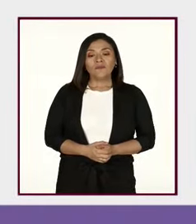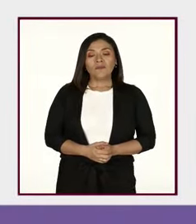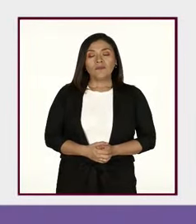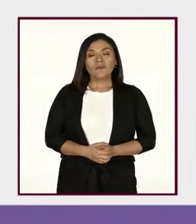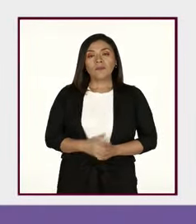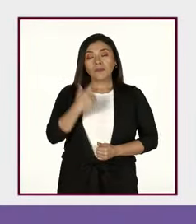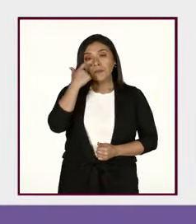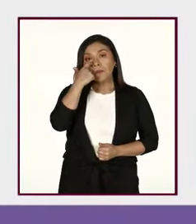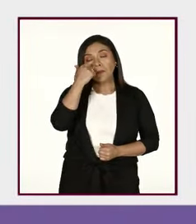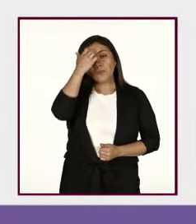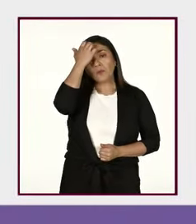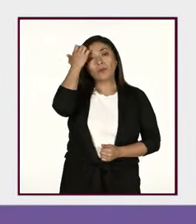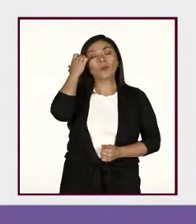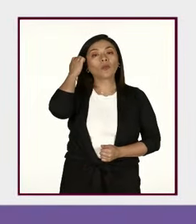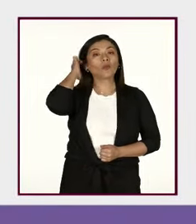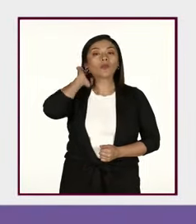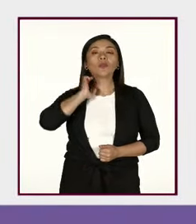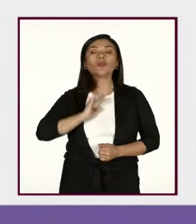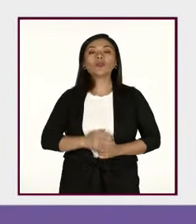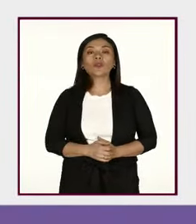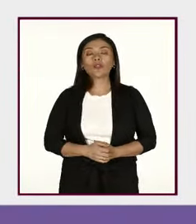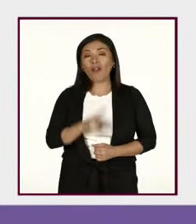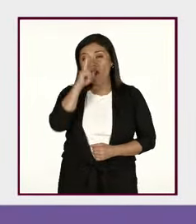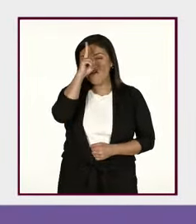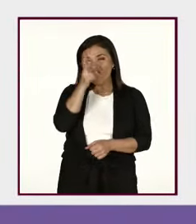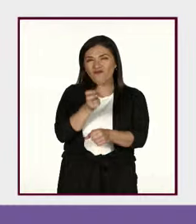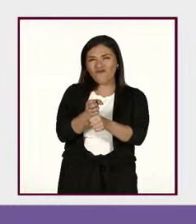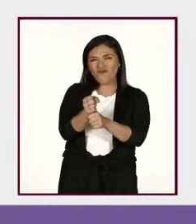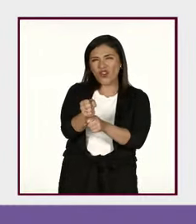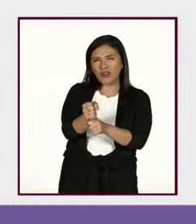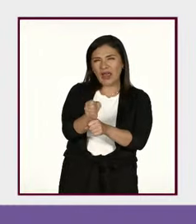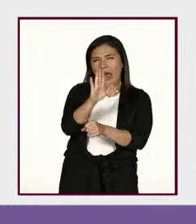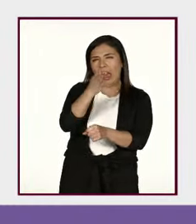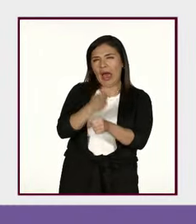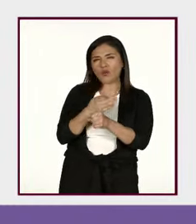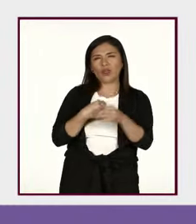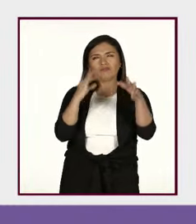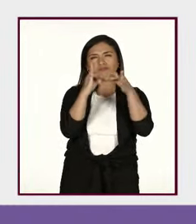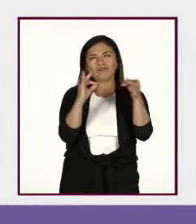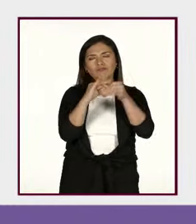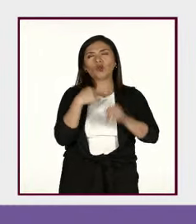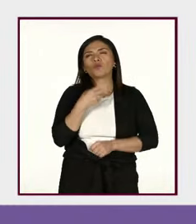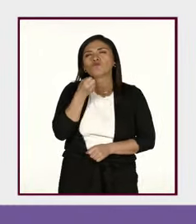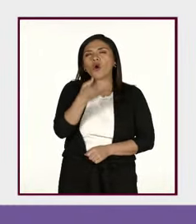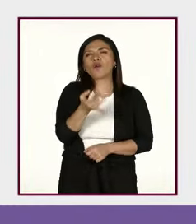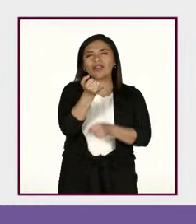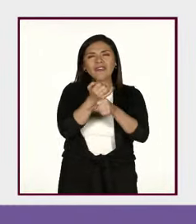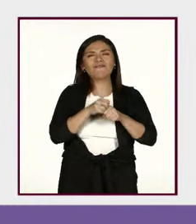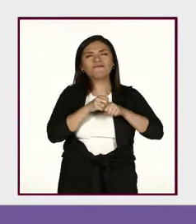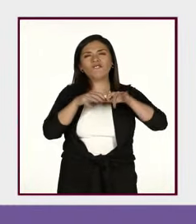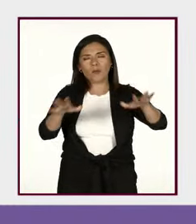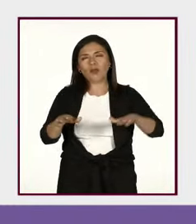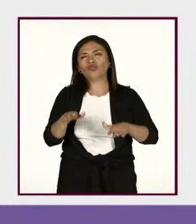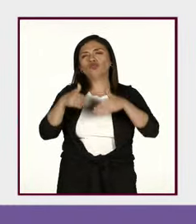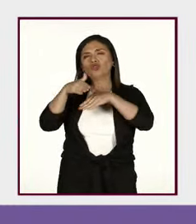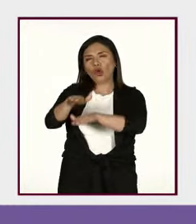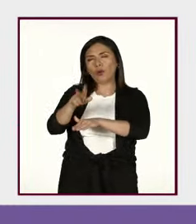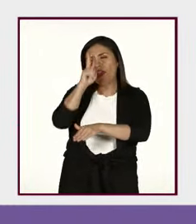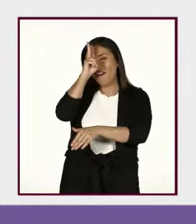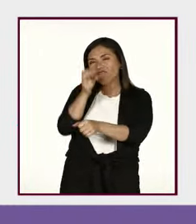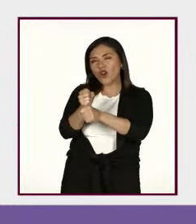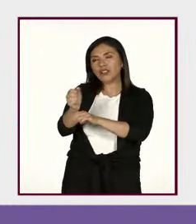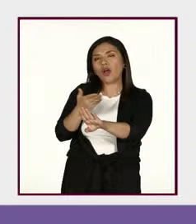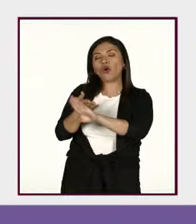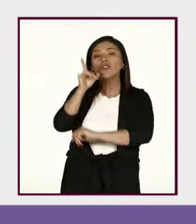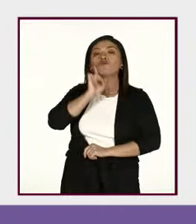La violencia, quisiera para continuar dar algunos datos de la violencia contra las